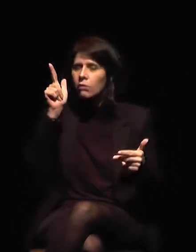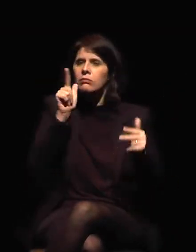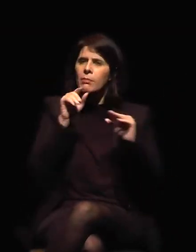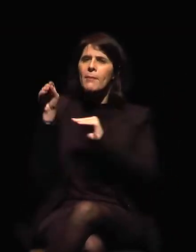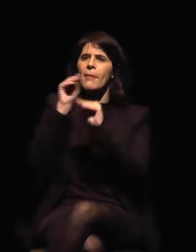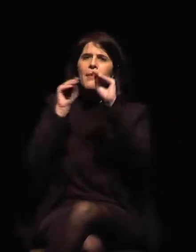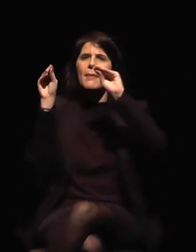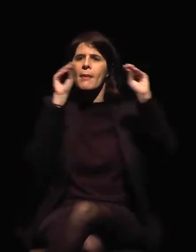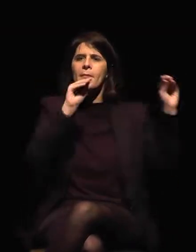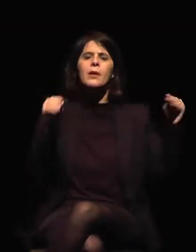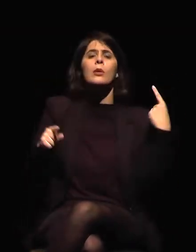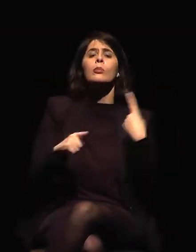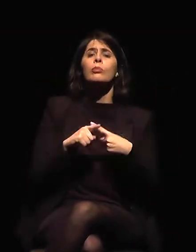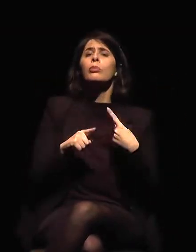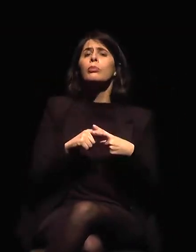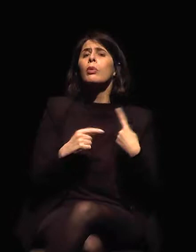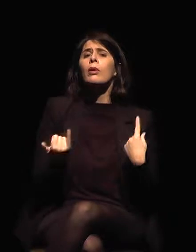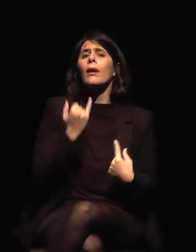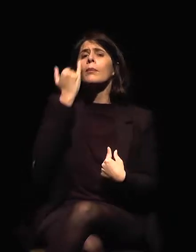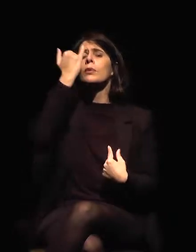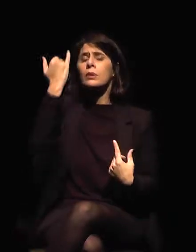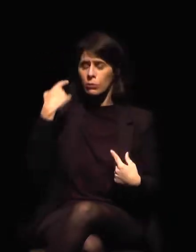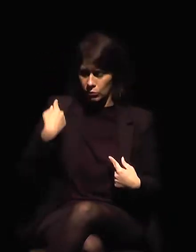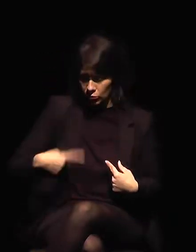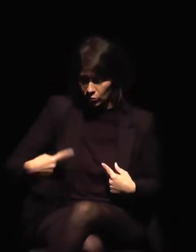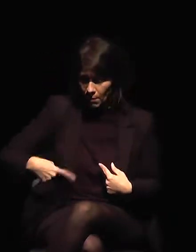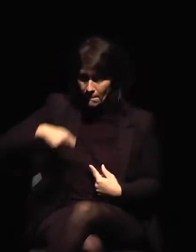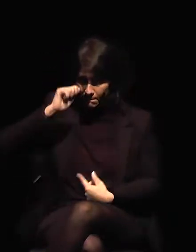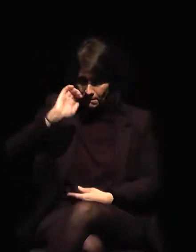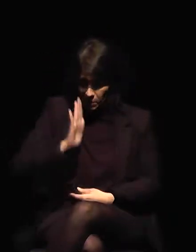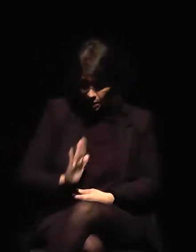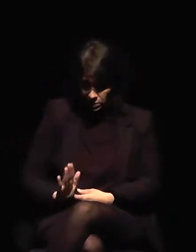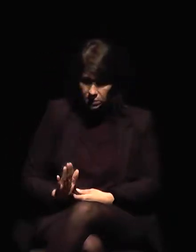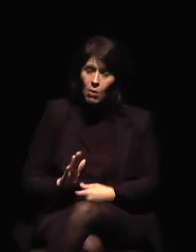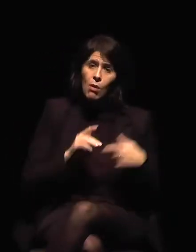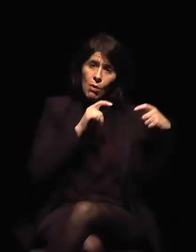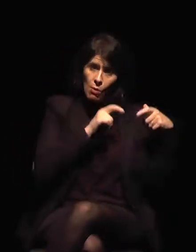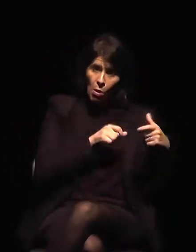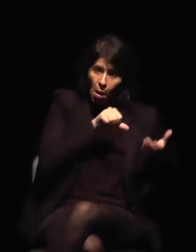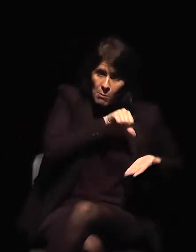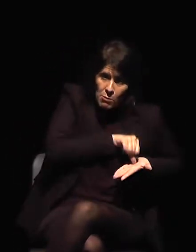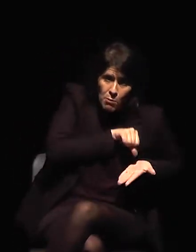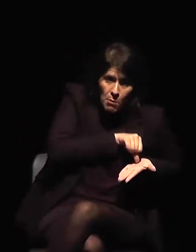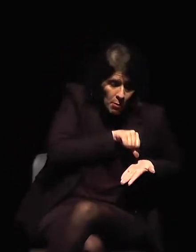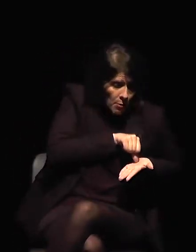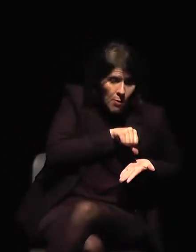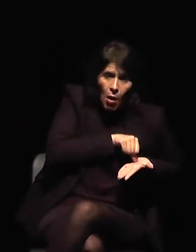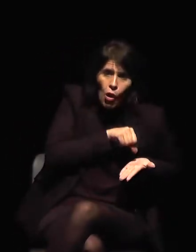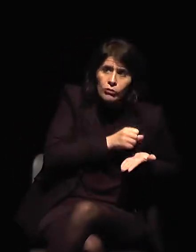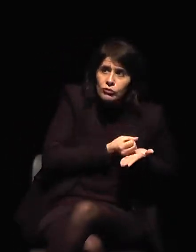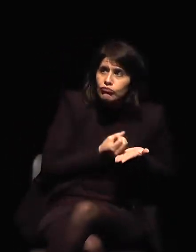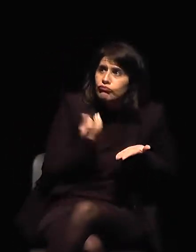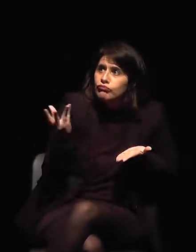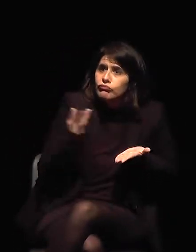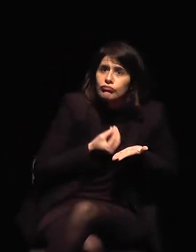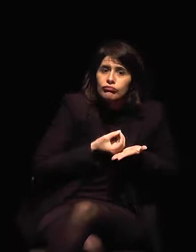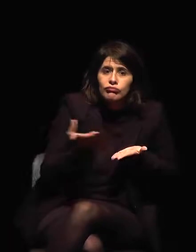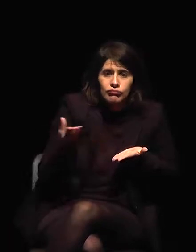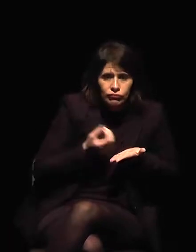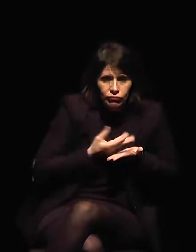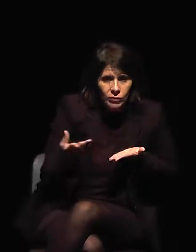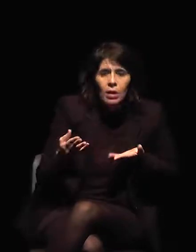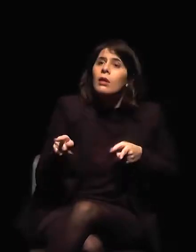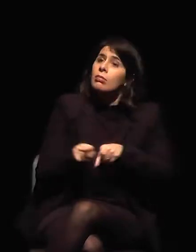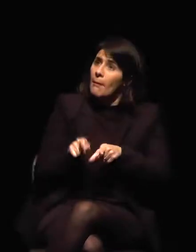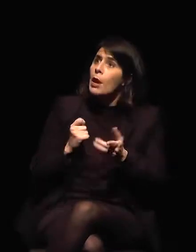polo importante de provisión de bienes culturales. Y compra los coleccionistas